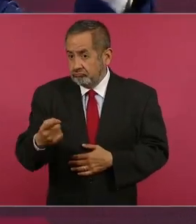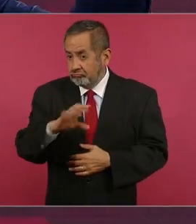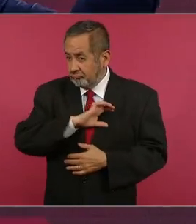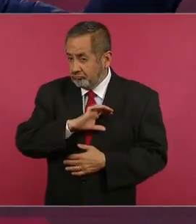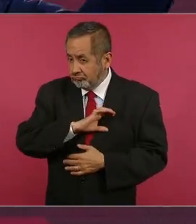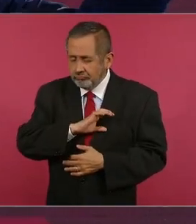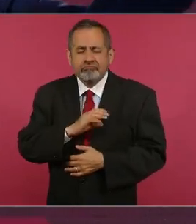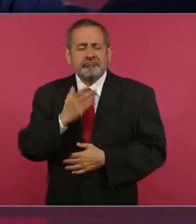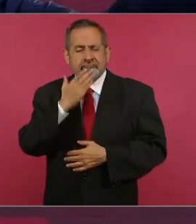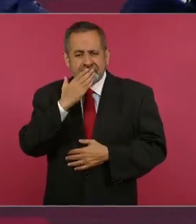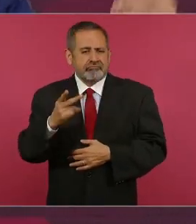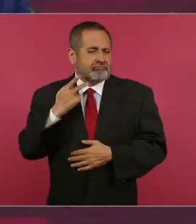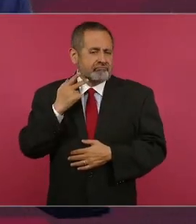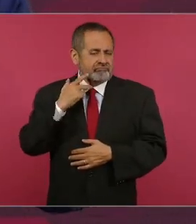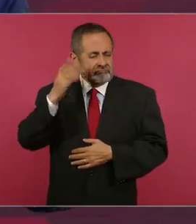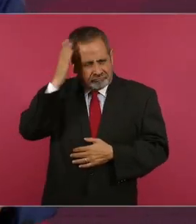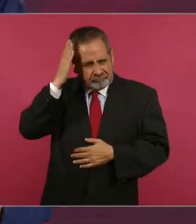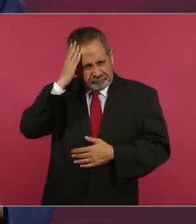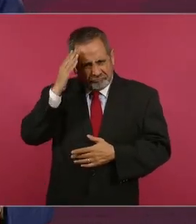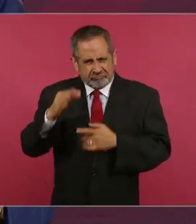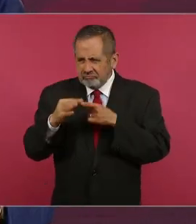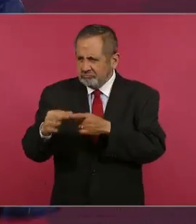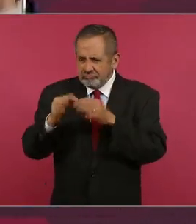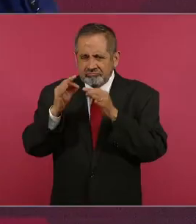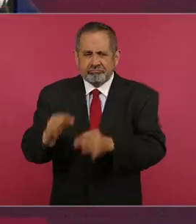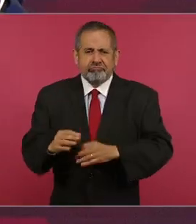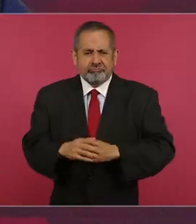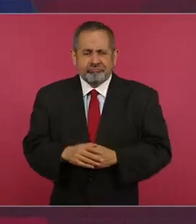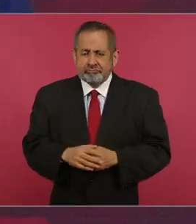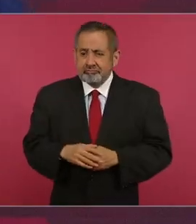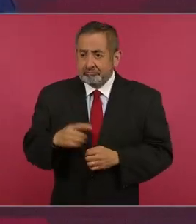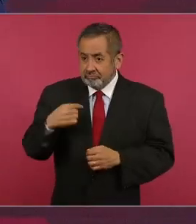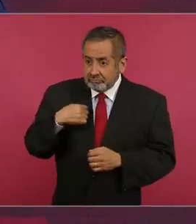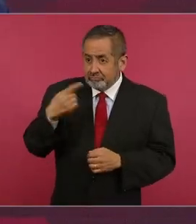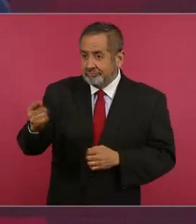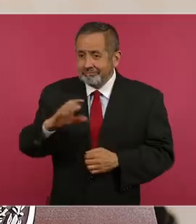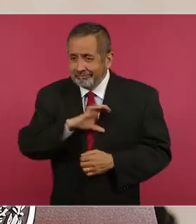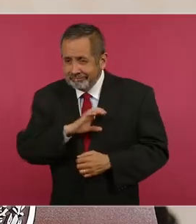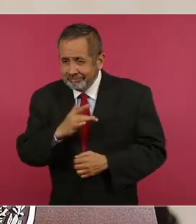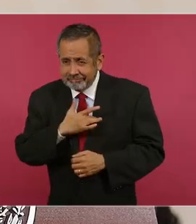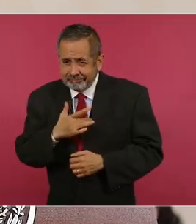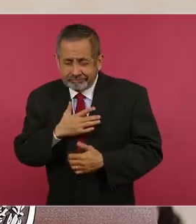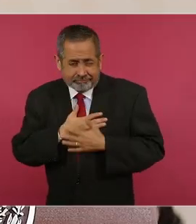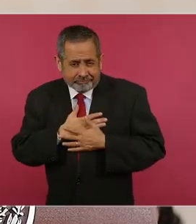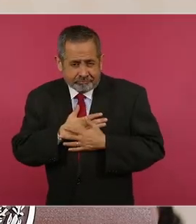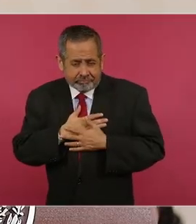hay un dirigente, ya hay un servidor público.